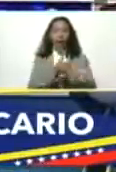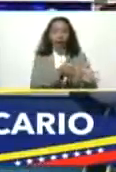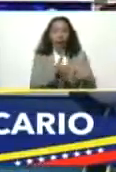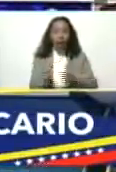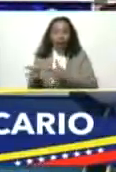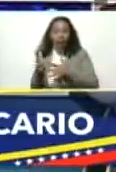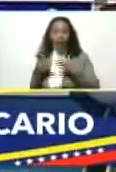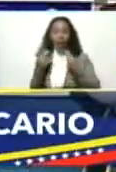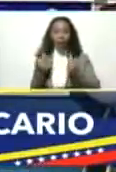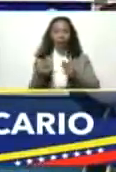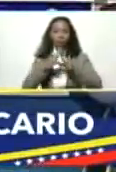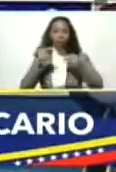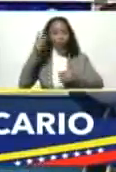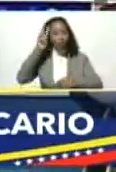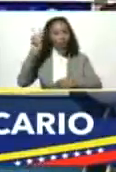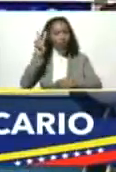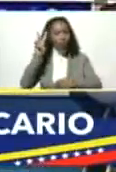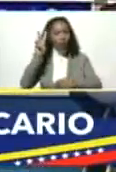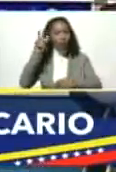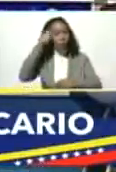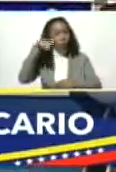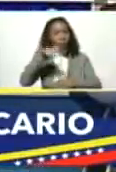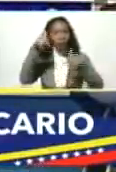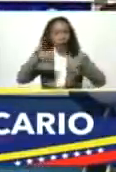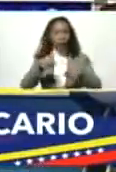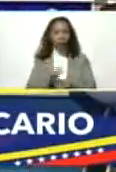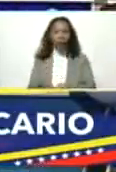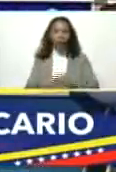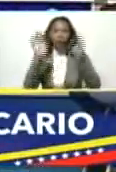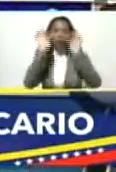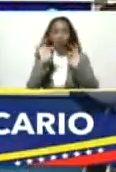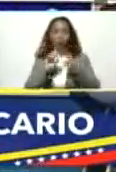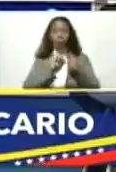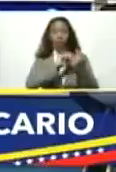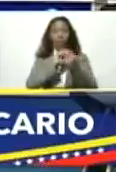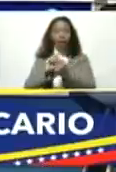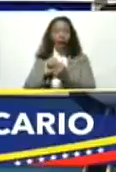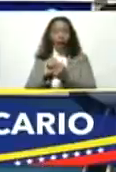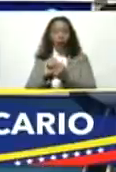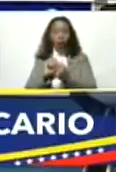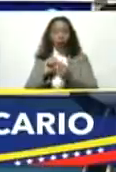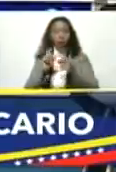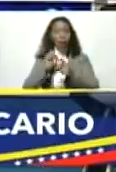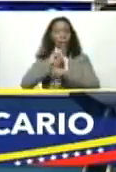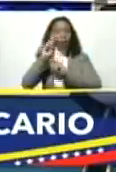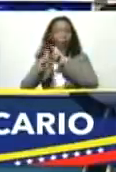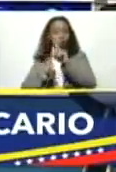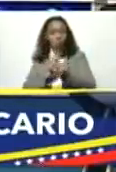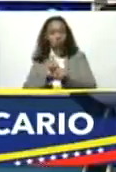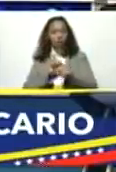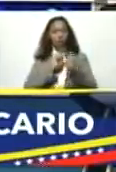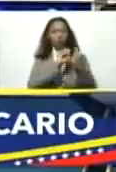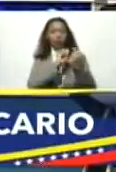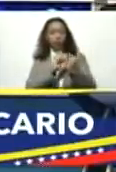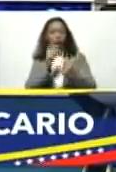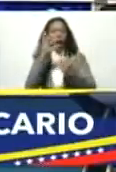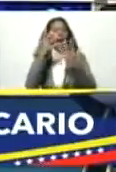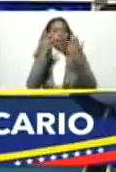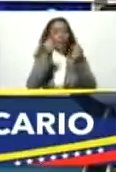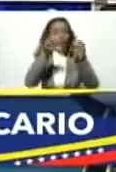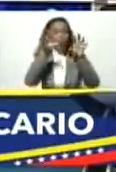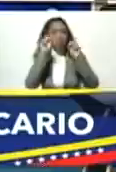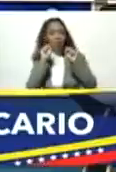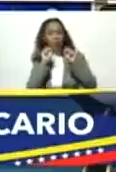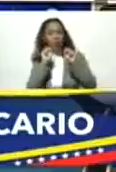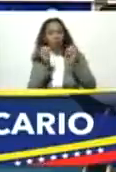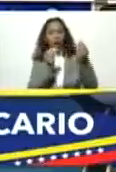economía para todos los venezolanos. Métodos de diálogo, métodos de consenso, métodos de entendimiento, métodos de